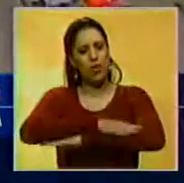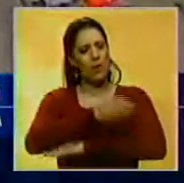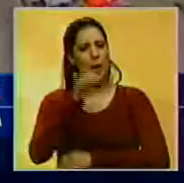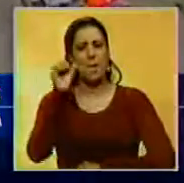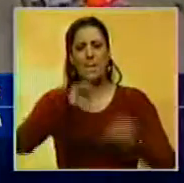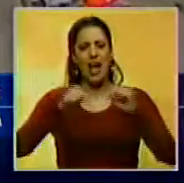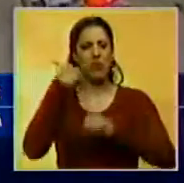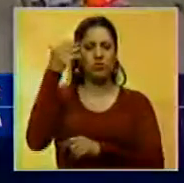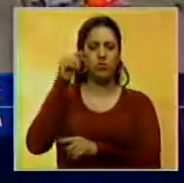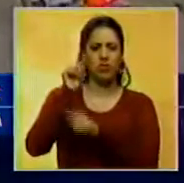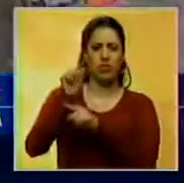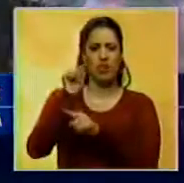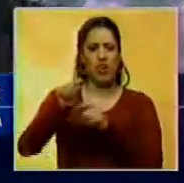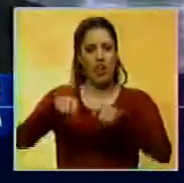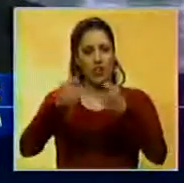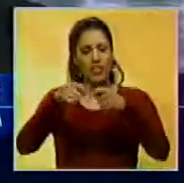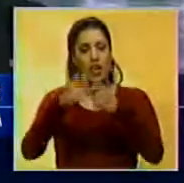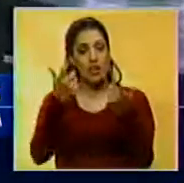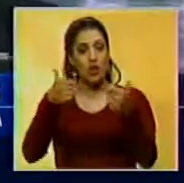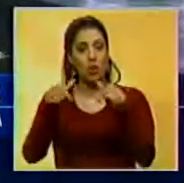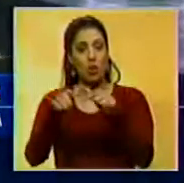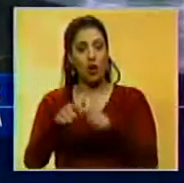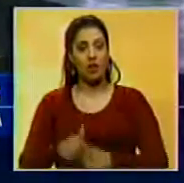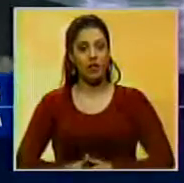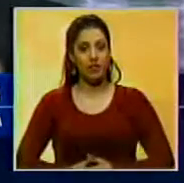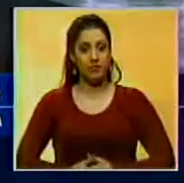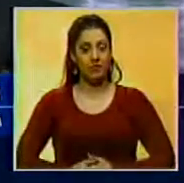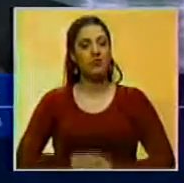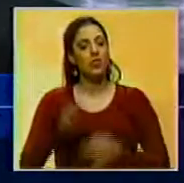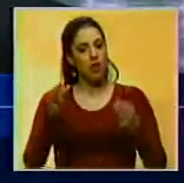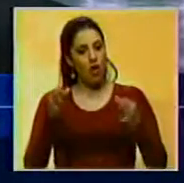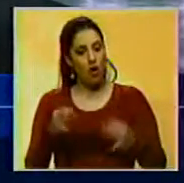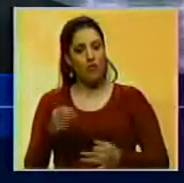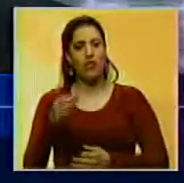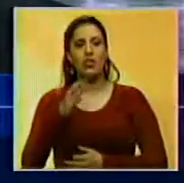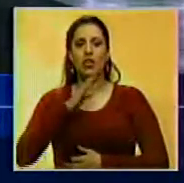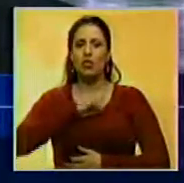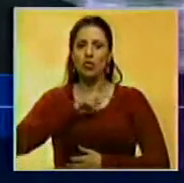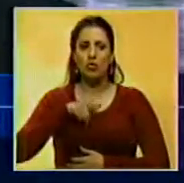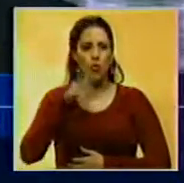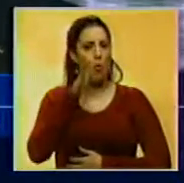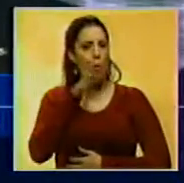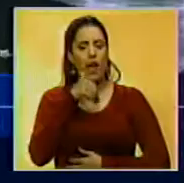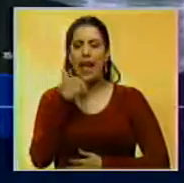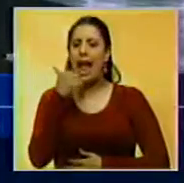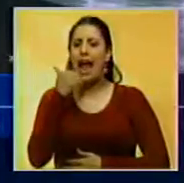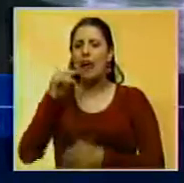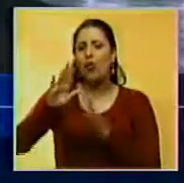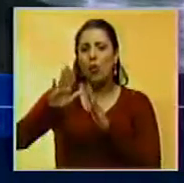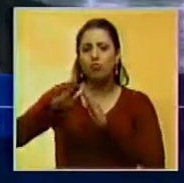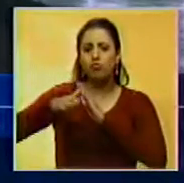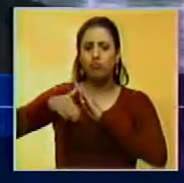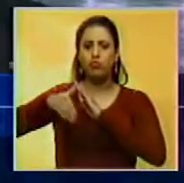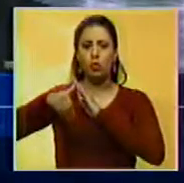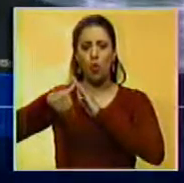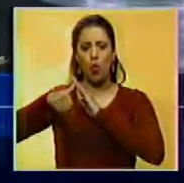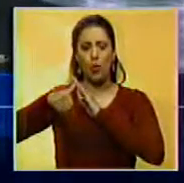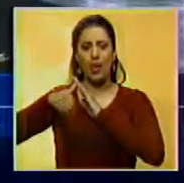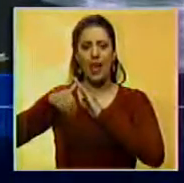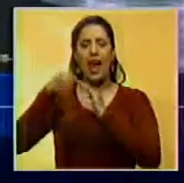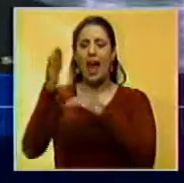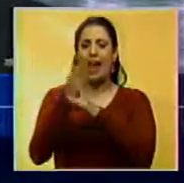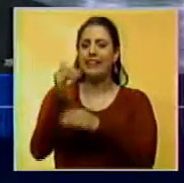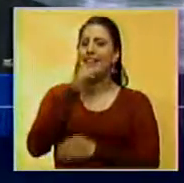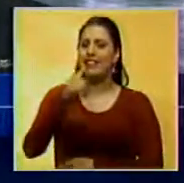inadecuado al realizar daños en las instalaciones del local. Lo confirmar es que no hubo ningún robo como fue